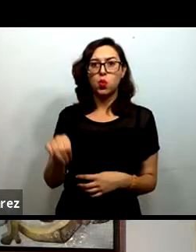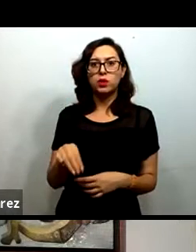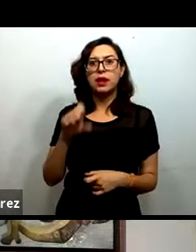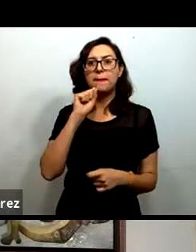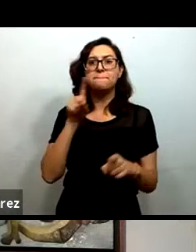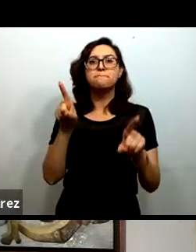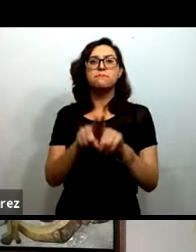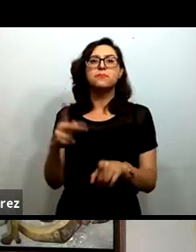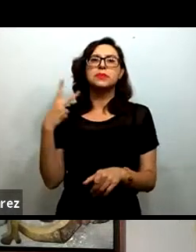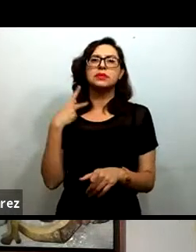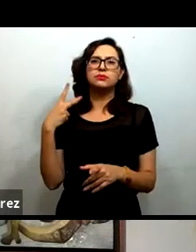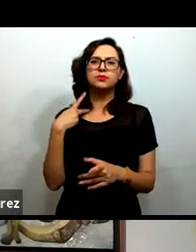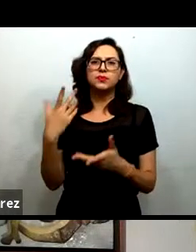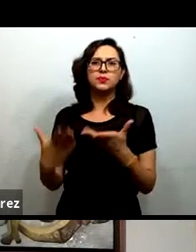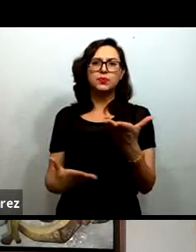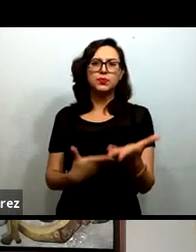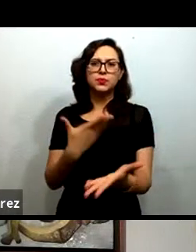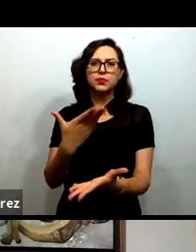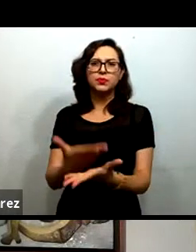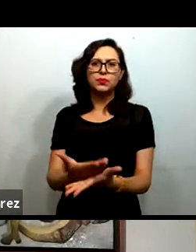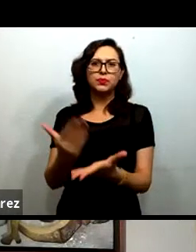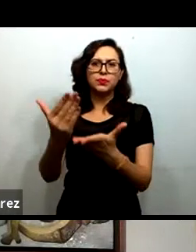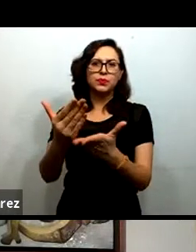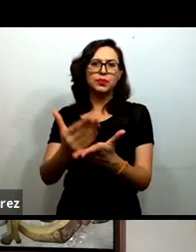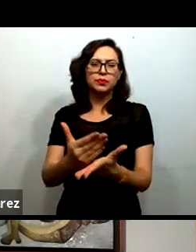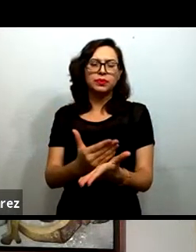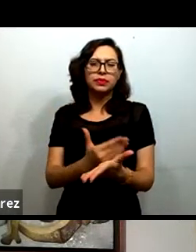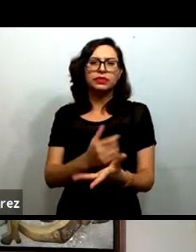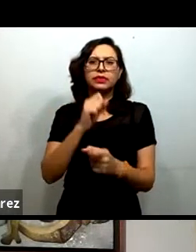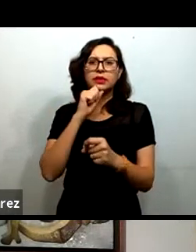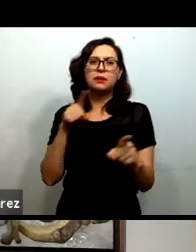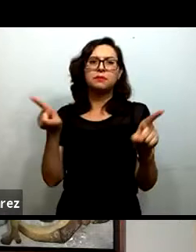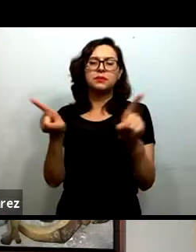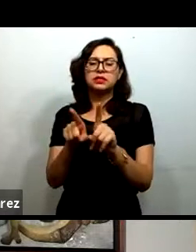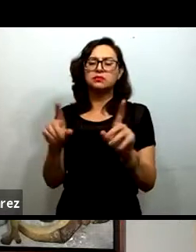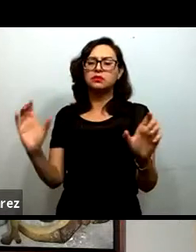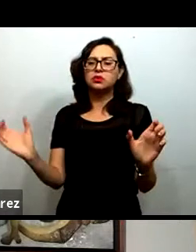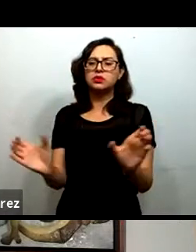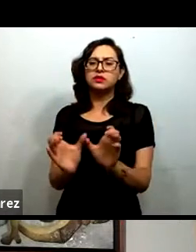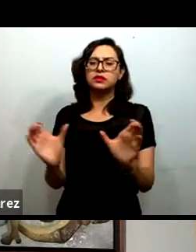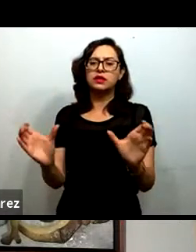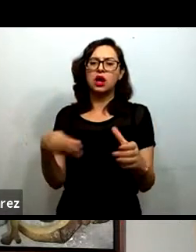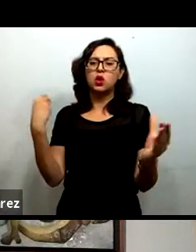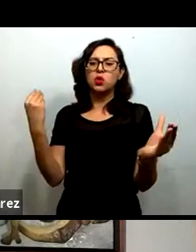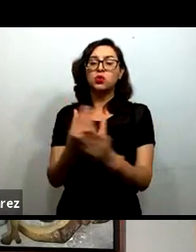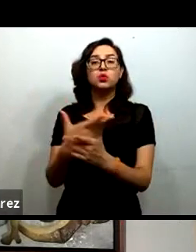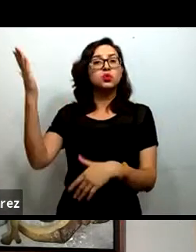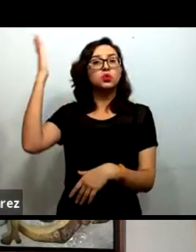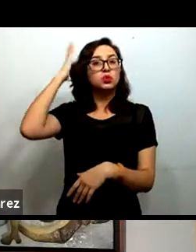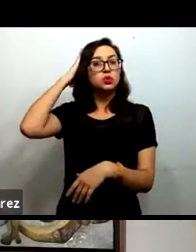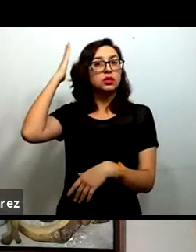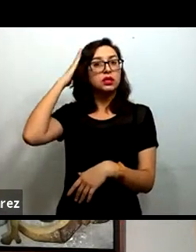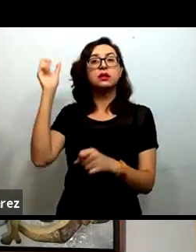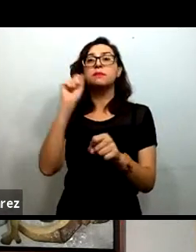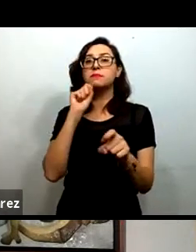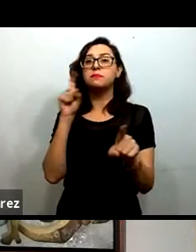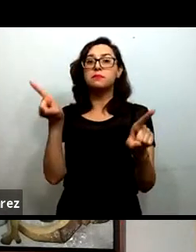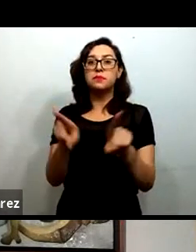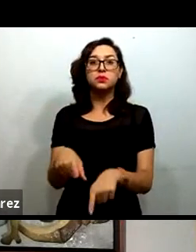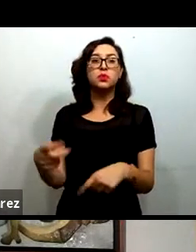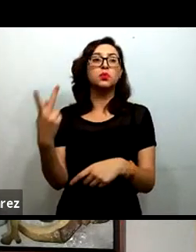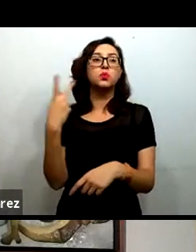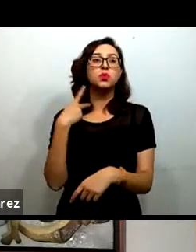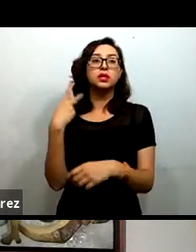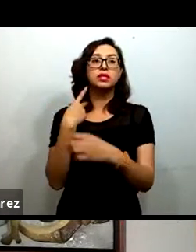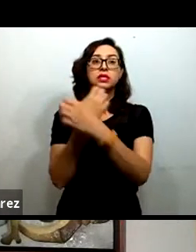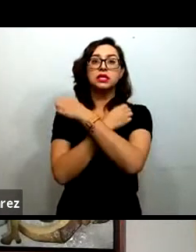Flaxo y cuenta con la certificación del curso Líderes en Educación, Cómo Identificar e Implementar Políticas Educativas Efectivas en